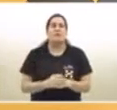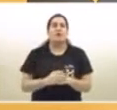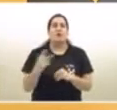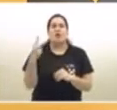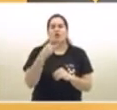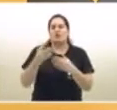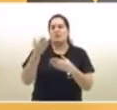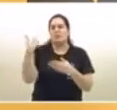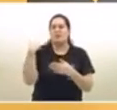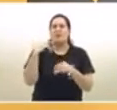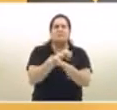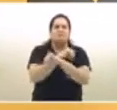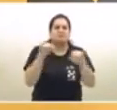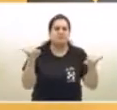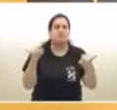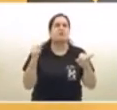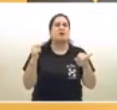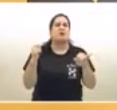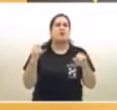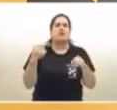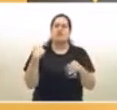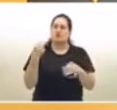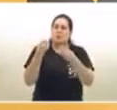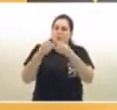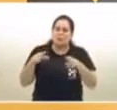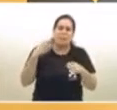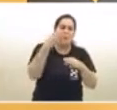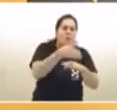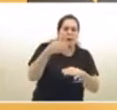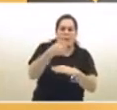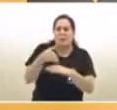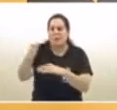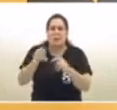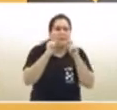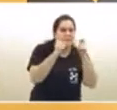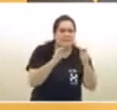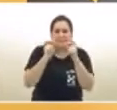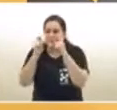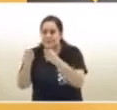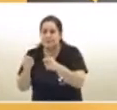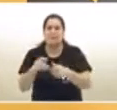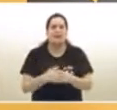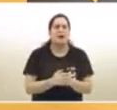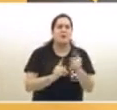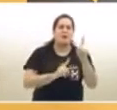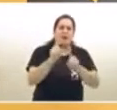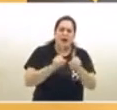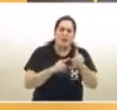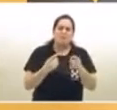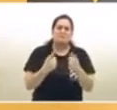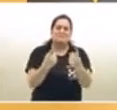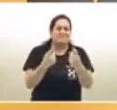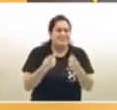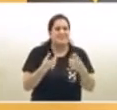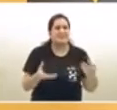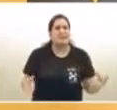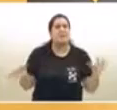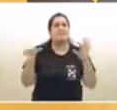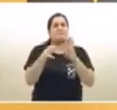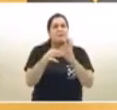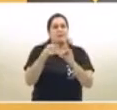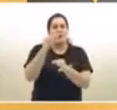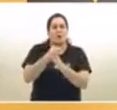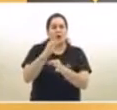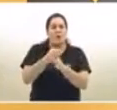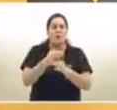cuando lo comunicamos. Y cada uno es una historia, cada uno requiere una revinculación con la escuela lo antes